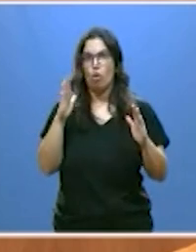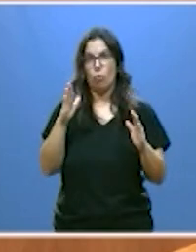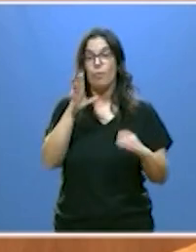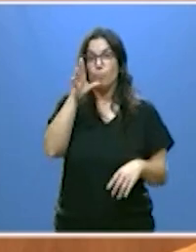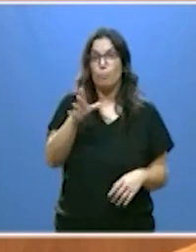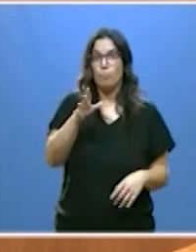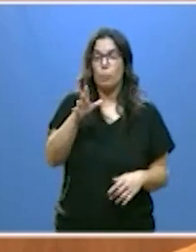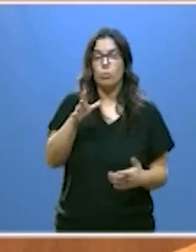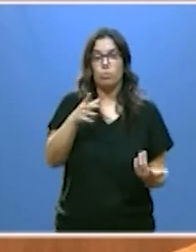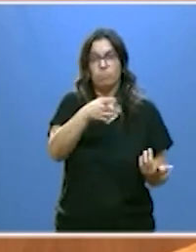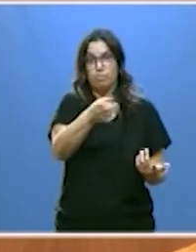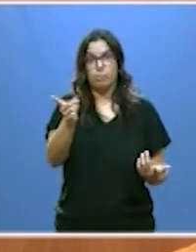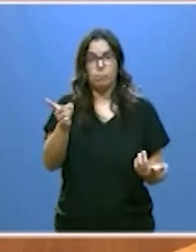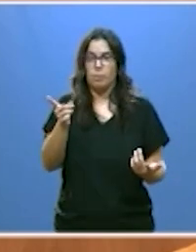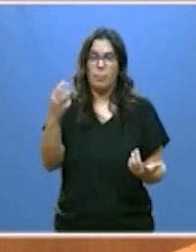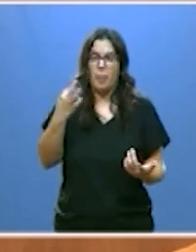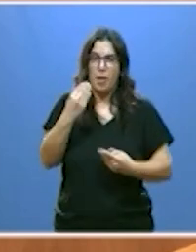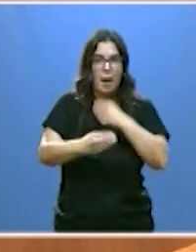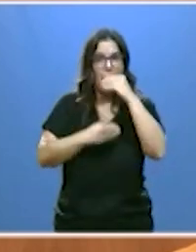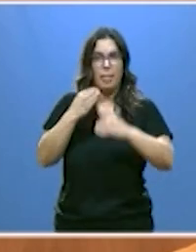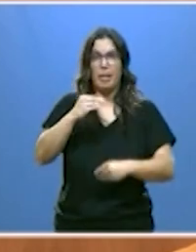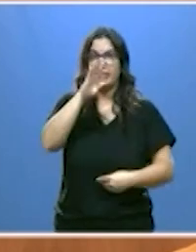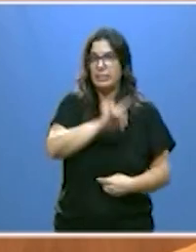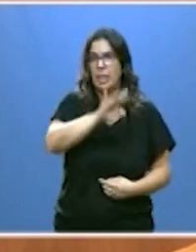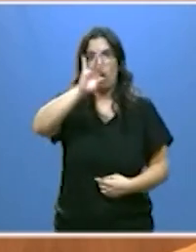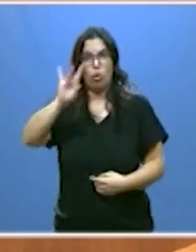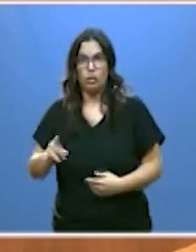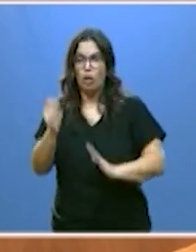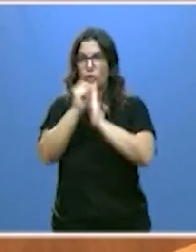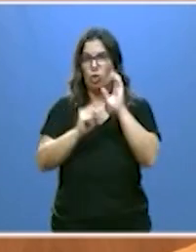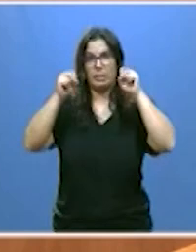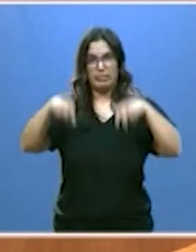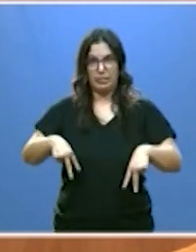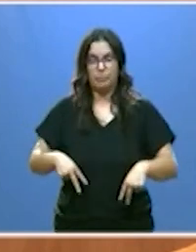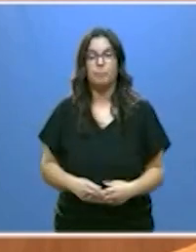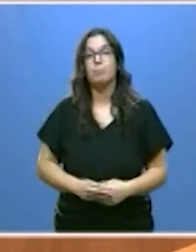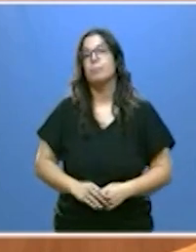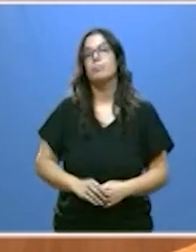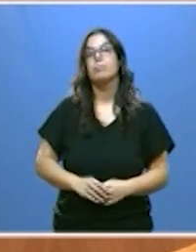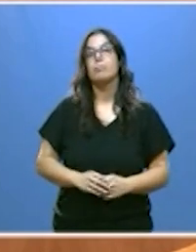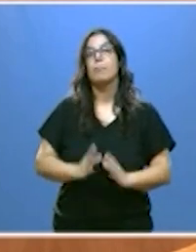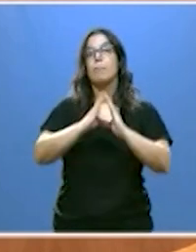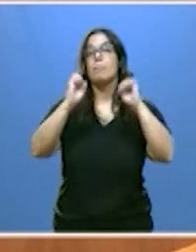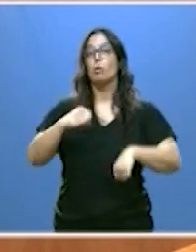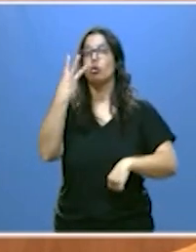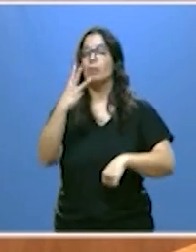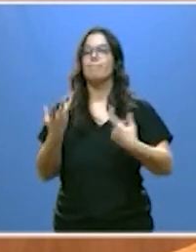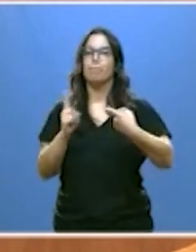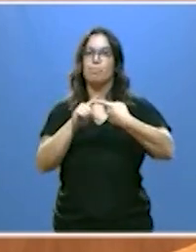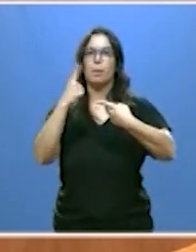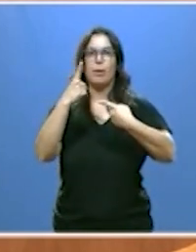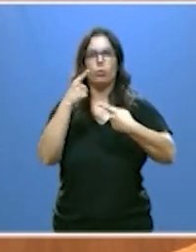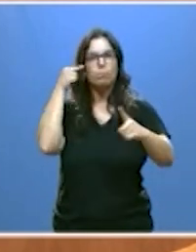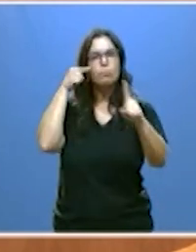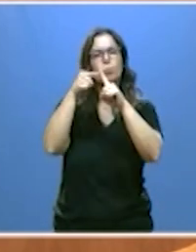imperiosamente y se tienen que realizar sin condiciones previas. El primero es un pacto por la sanidad